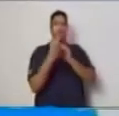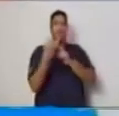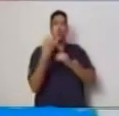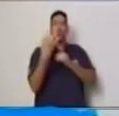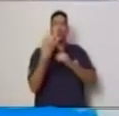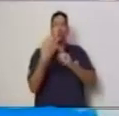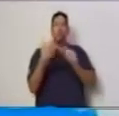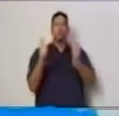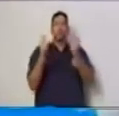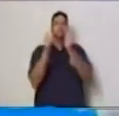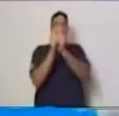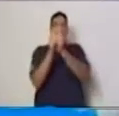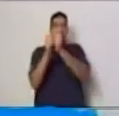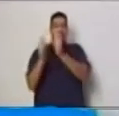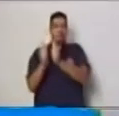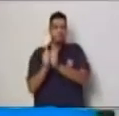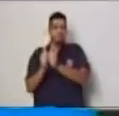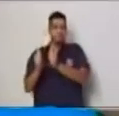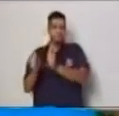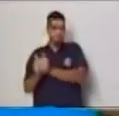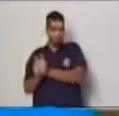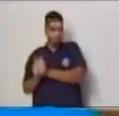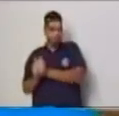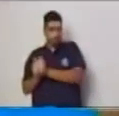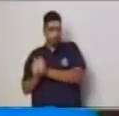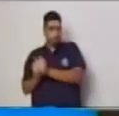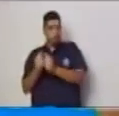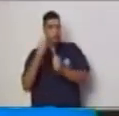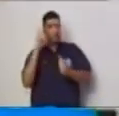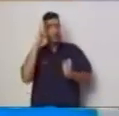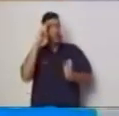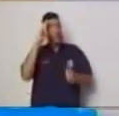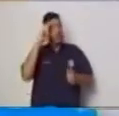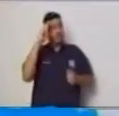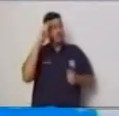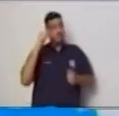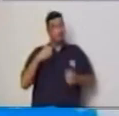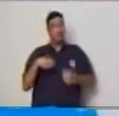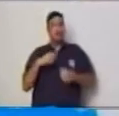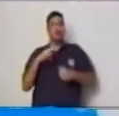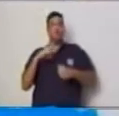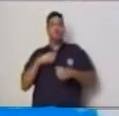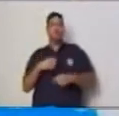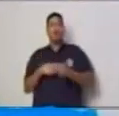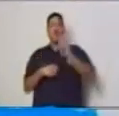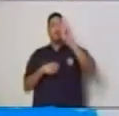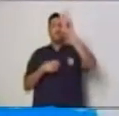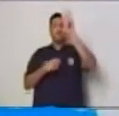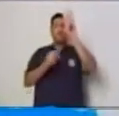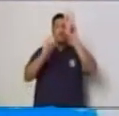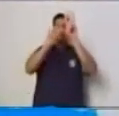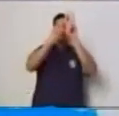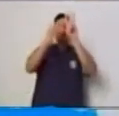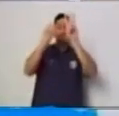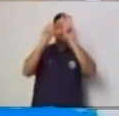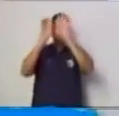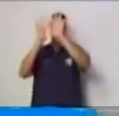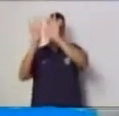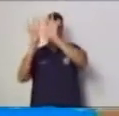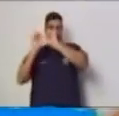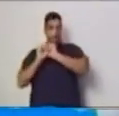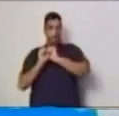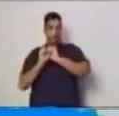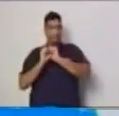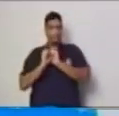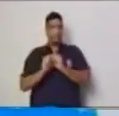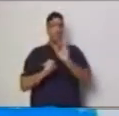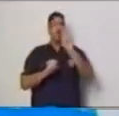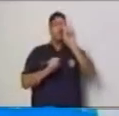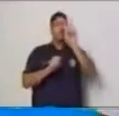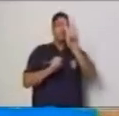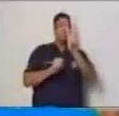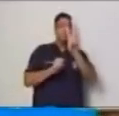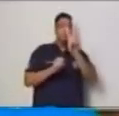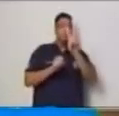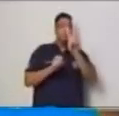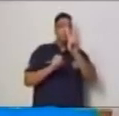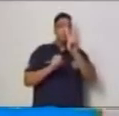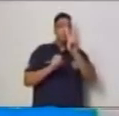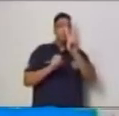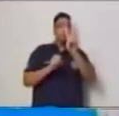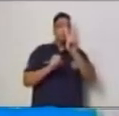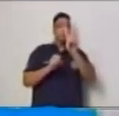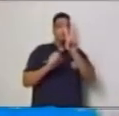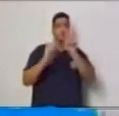y permite identificar la variable dependiente que es la que está teniendo una